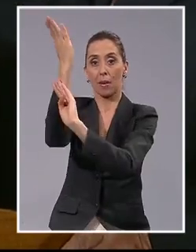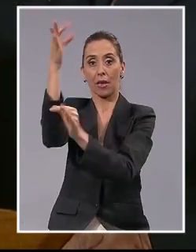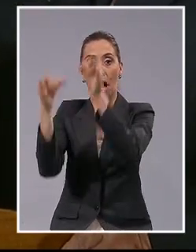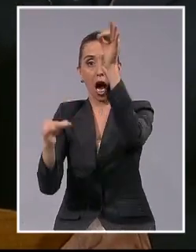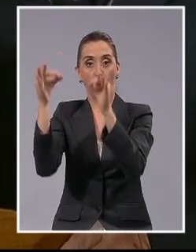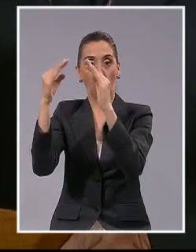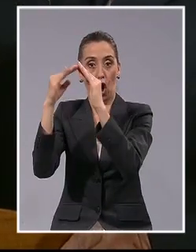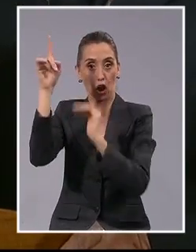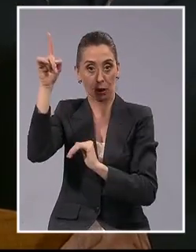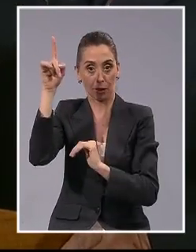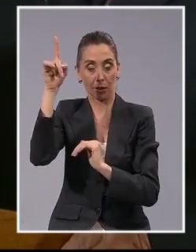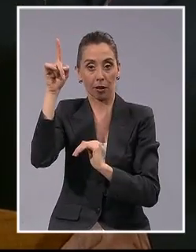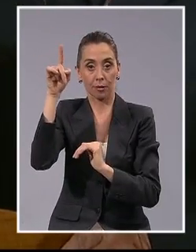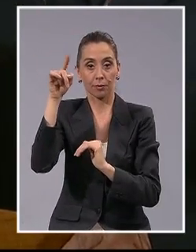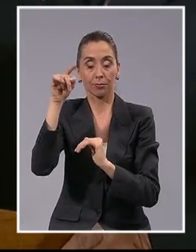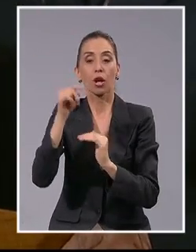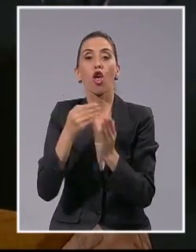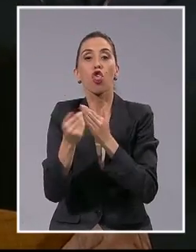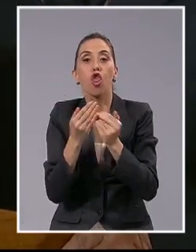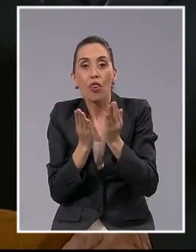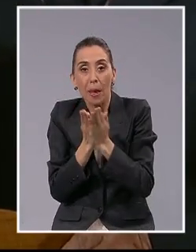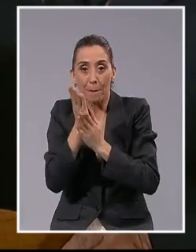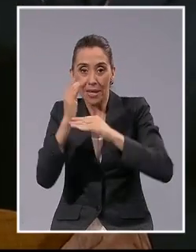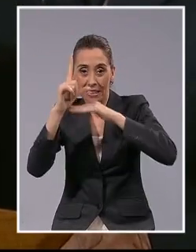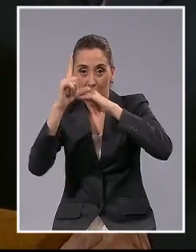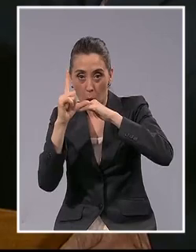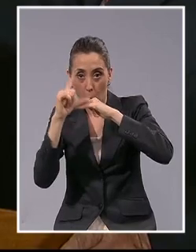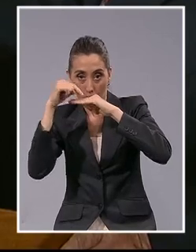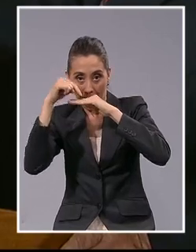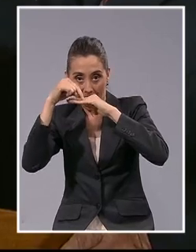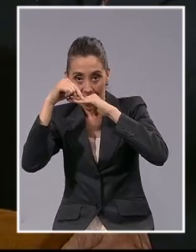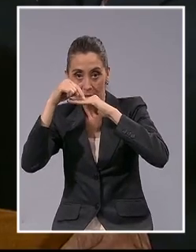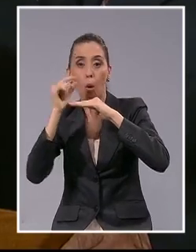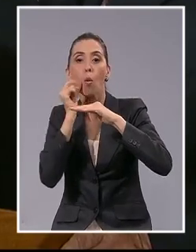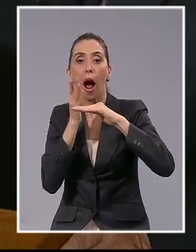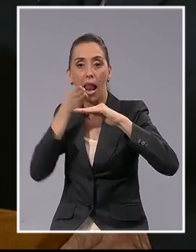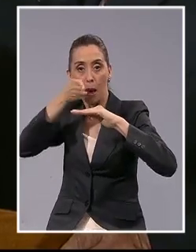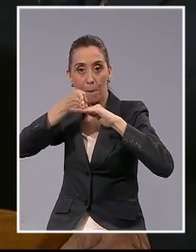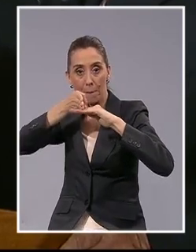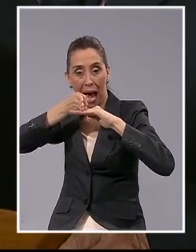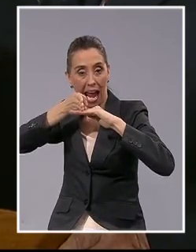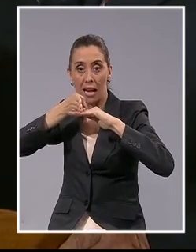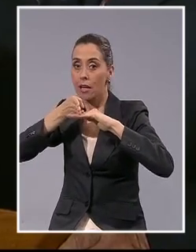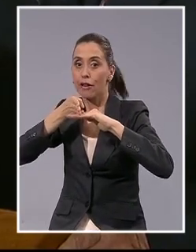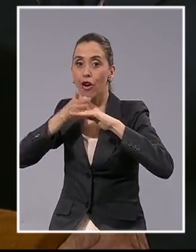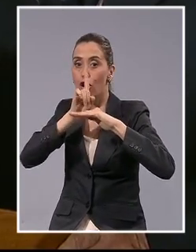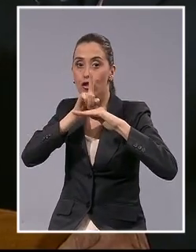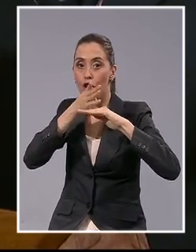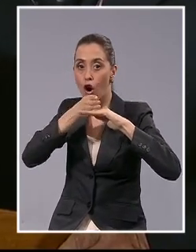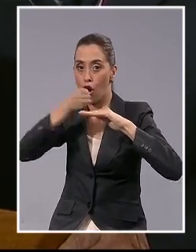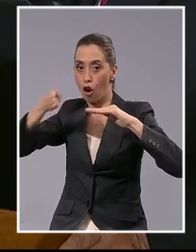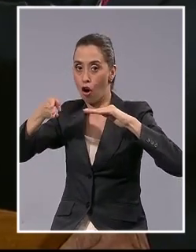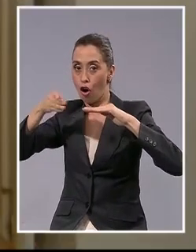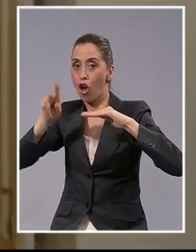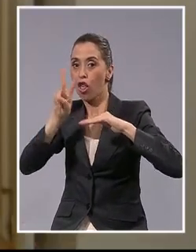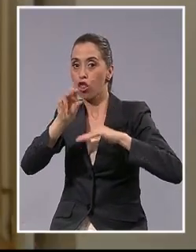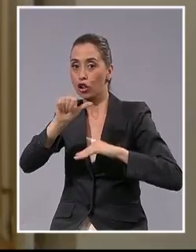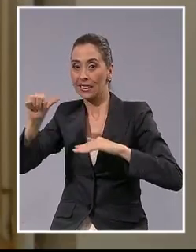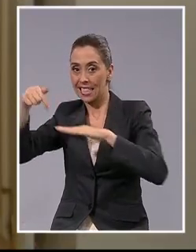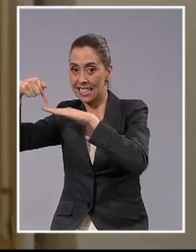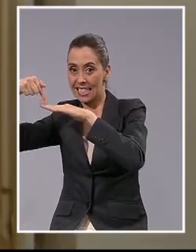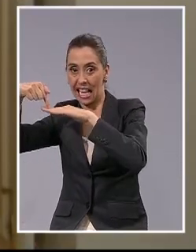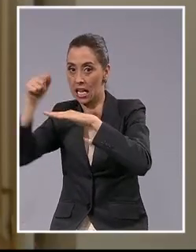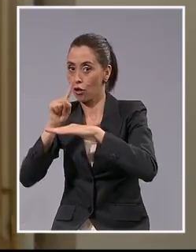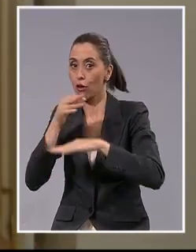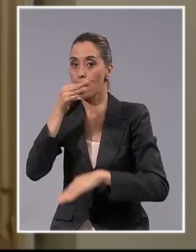Corte que el punto inicial de este paralelo no fuera el punto 266